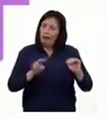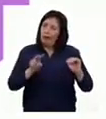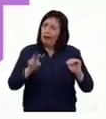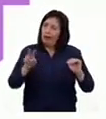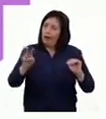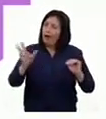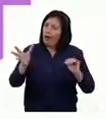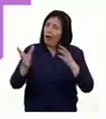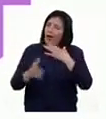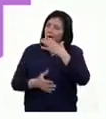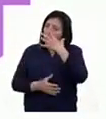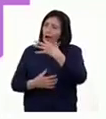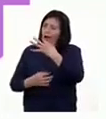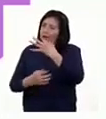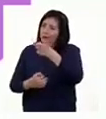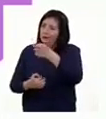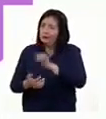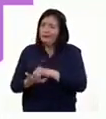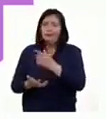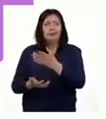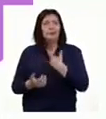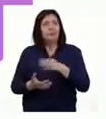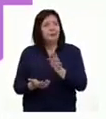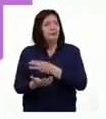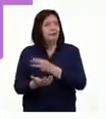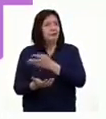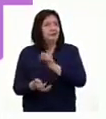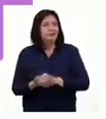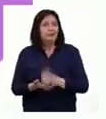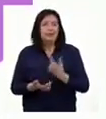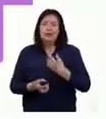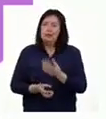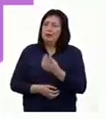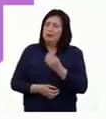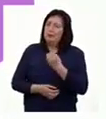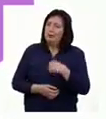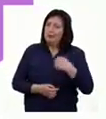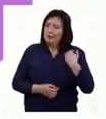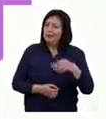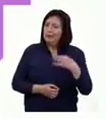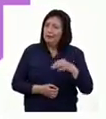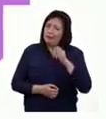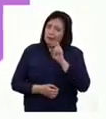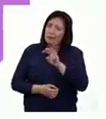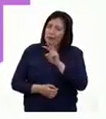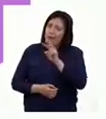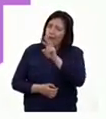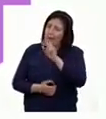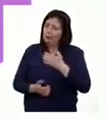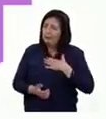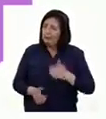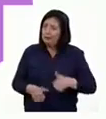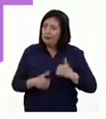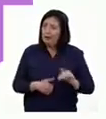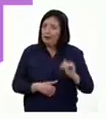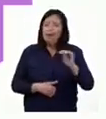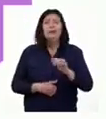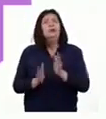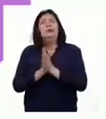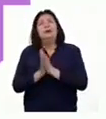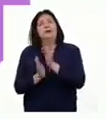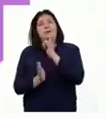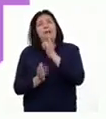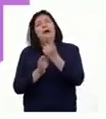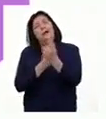empecé a interesar más y más por la música, porque siempre estuvo presente en mi vida. Y le pedí a mi